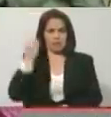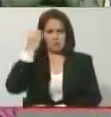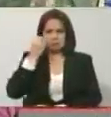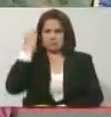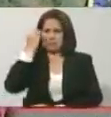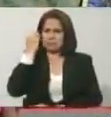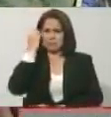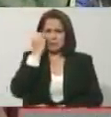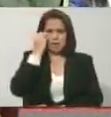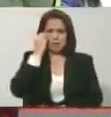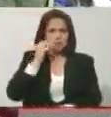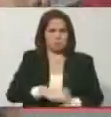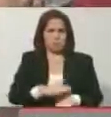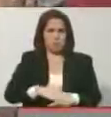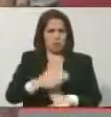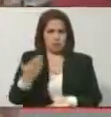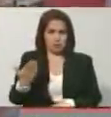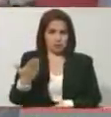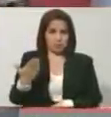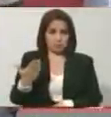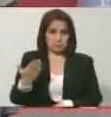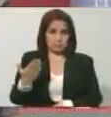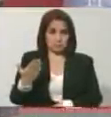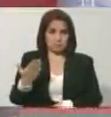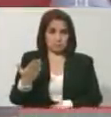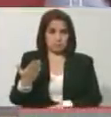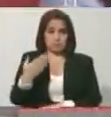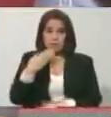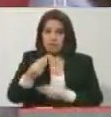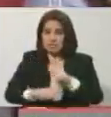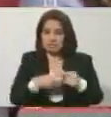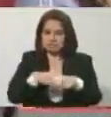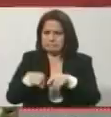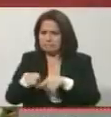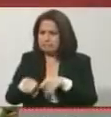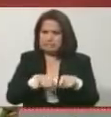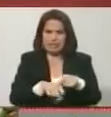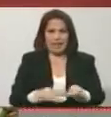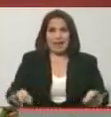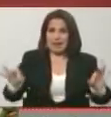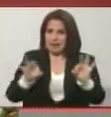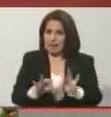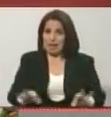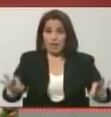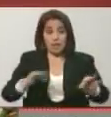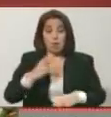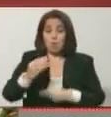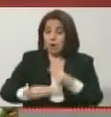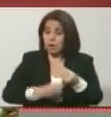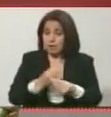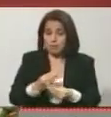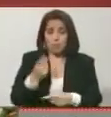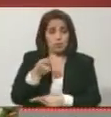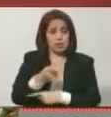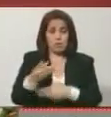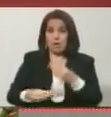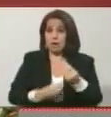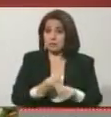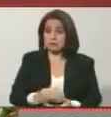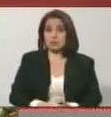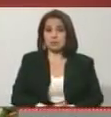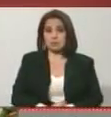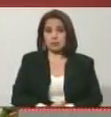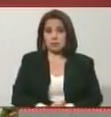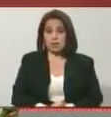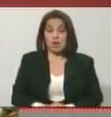no le comemos chantaje a nadie. Haremos lo que tengamos que hacer. Y el que tenga